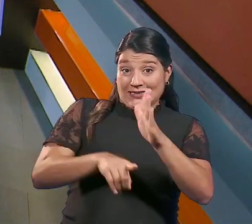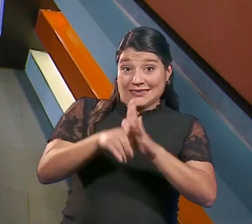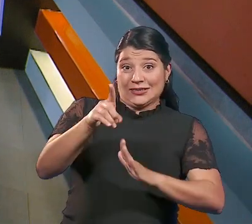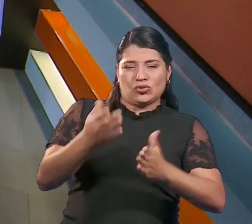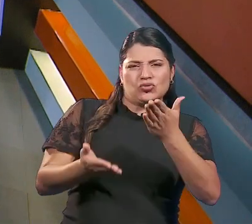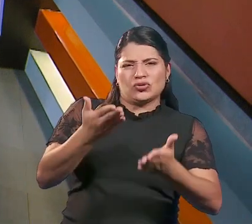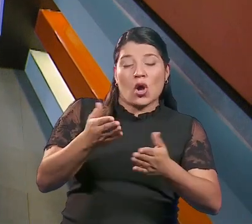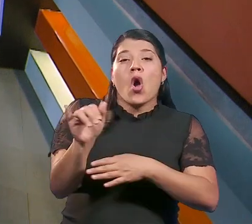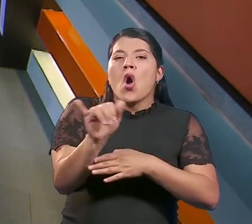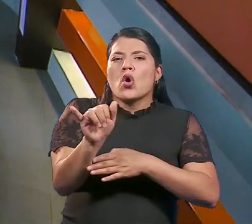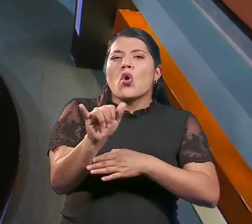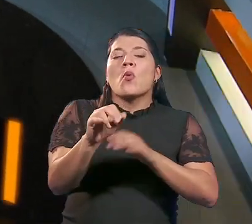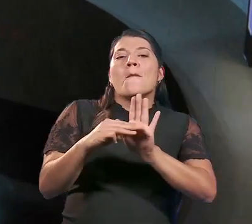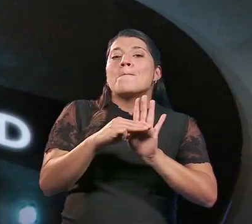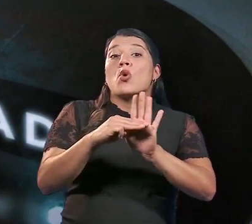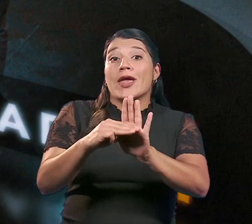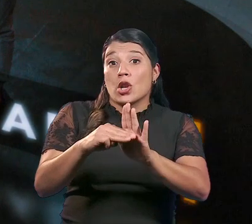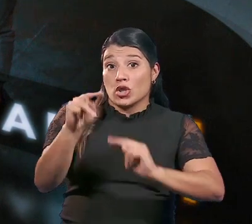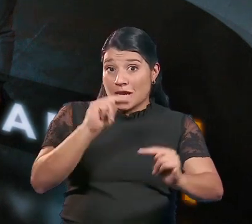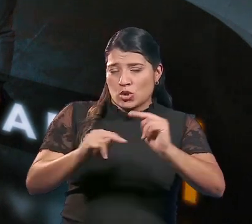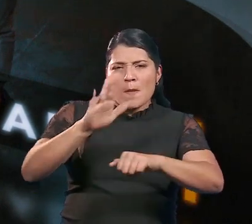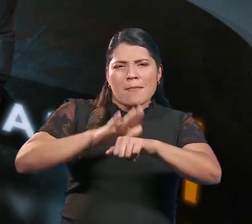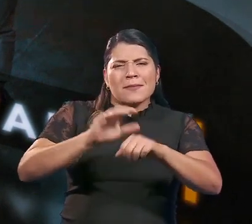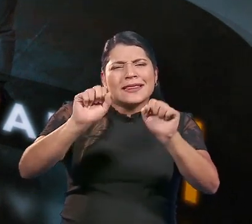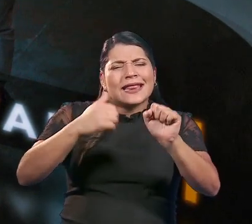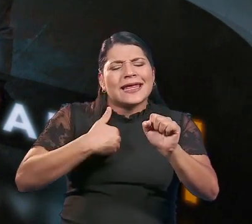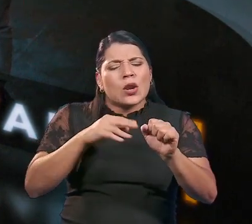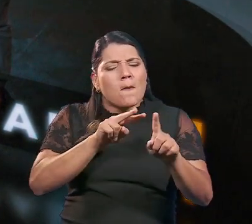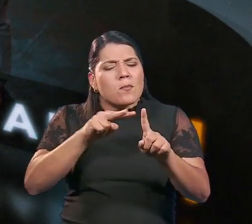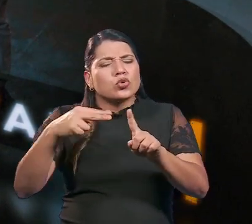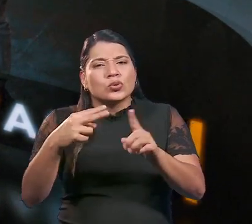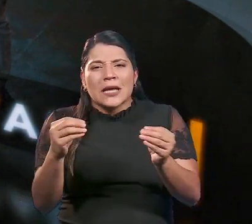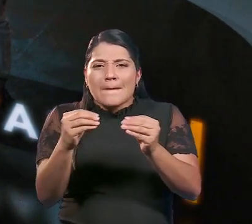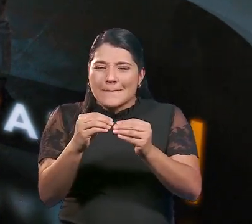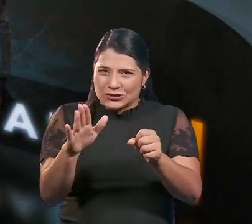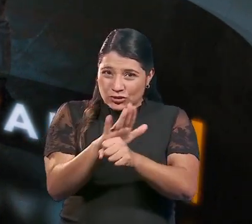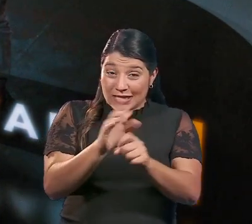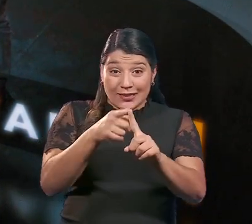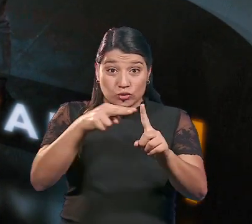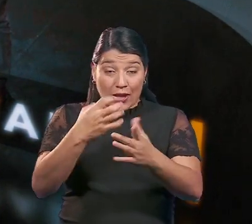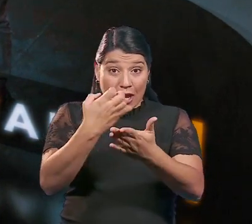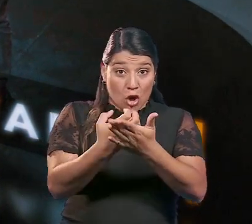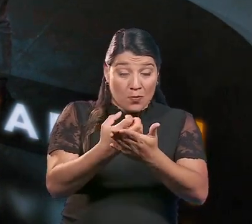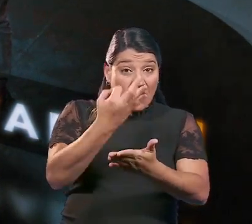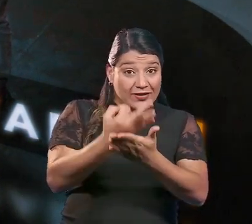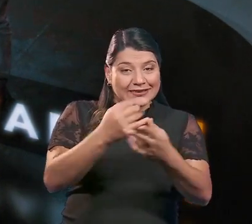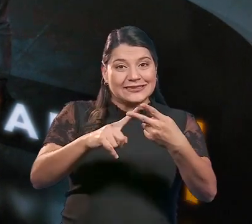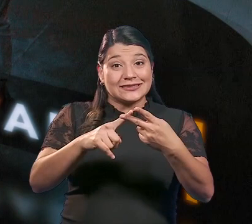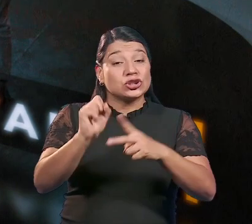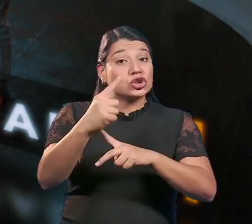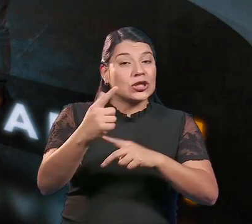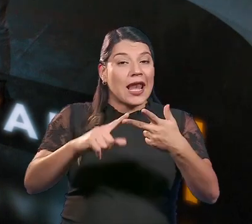sostenibilidad como modelo de negocio nos permite tener un enfoque integral en las dimensiones económico-financiero, social